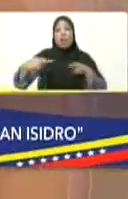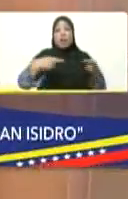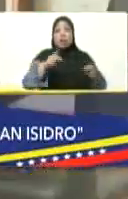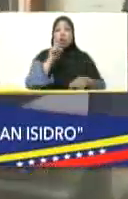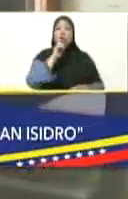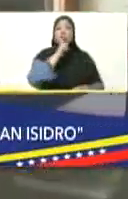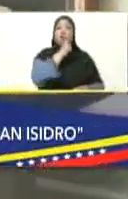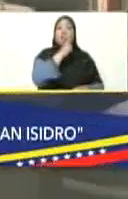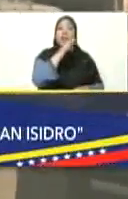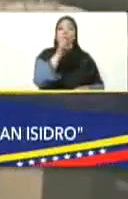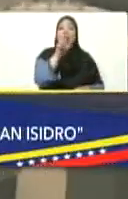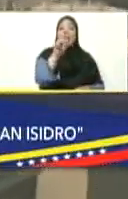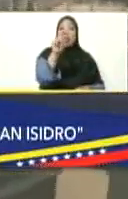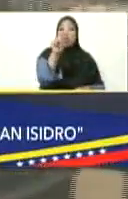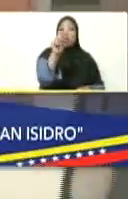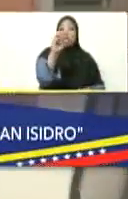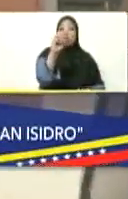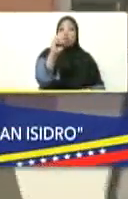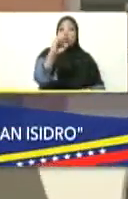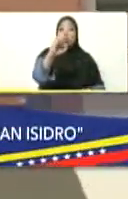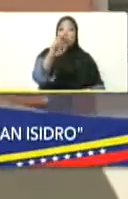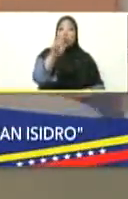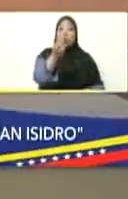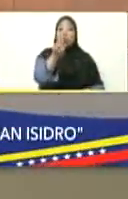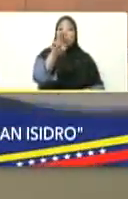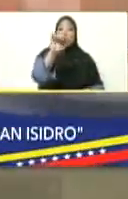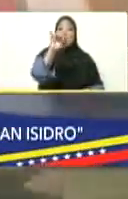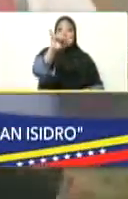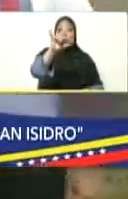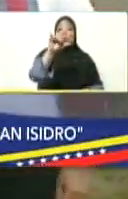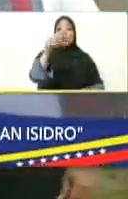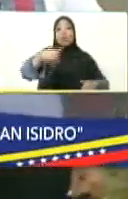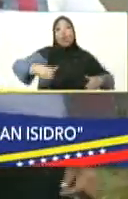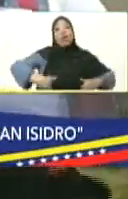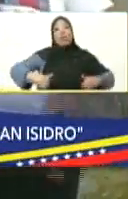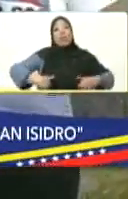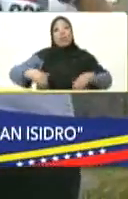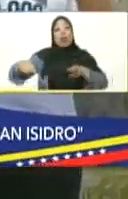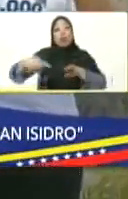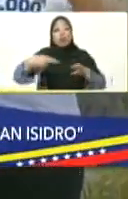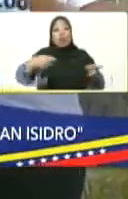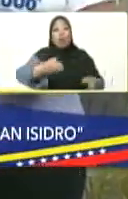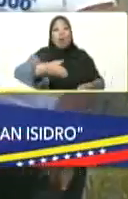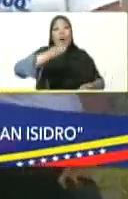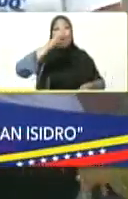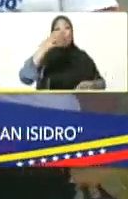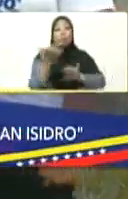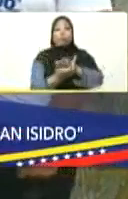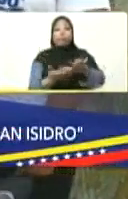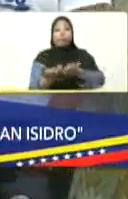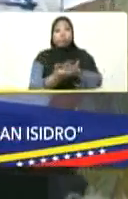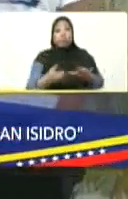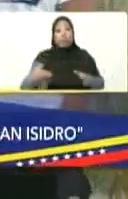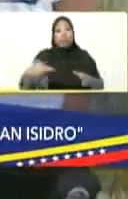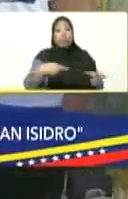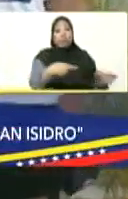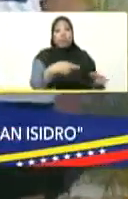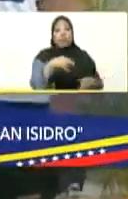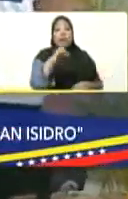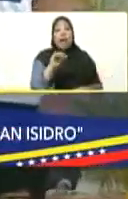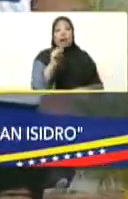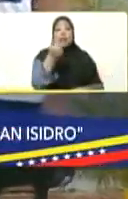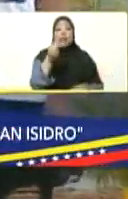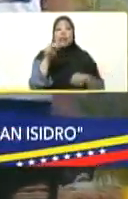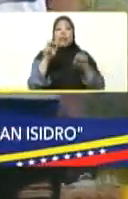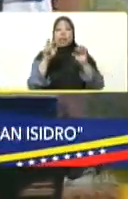queríamos informarle, señor presidente, que estamos comprometidos con usted, conformados con 18 VCH,